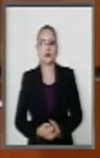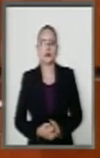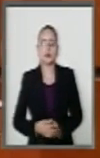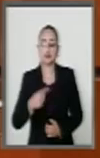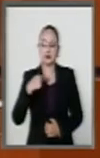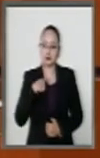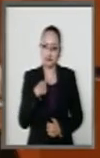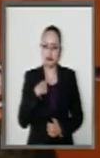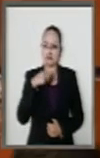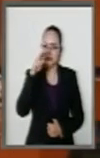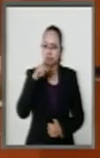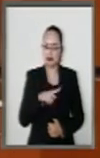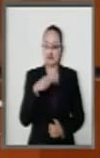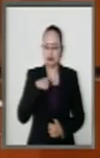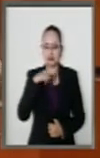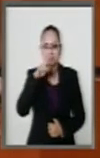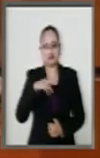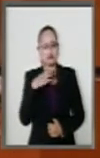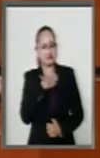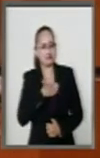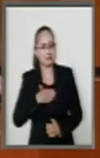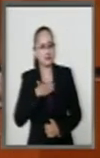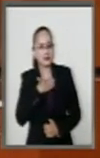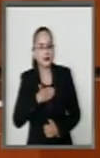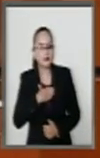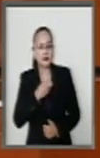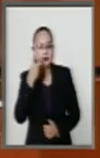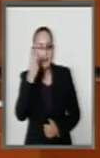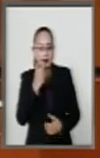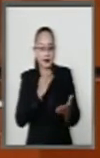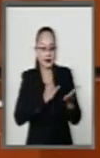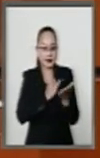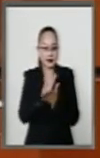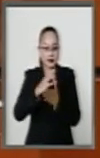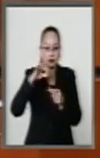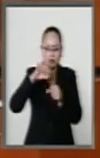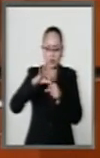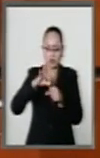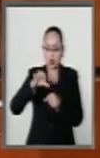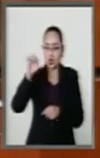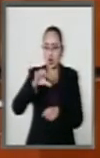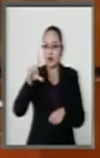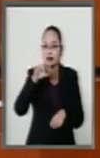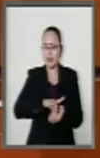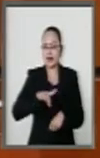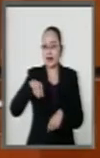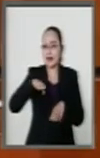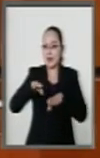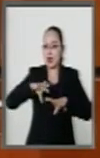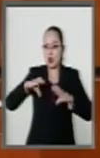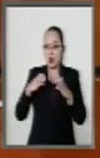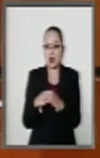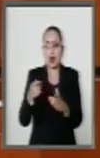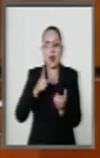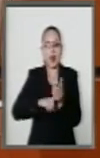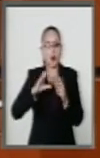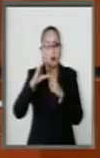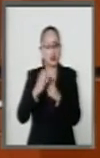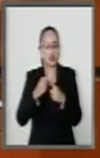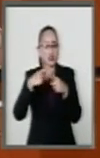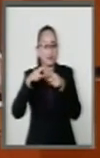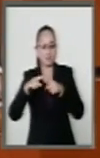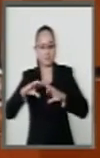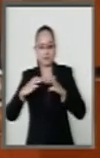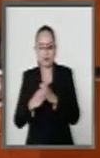yo soy de los que celebro este dictamen, el trabajo de las comisiones, de